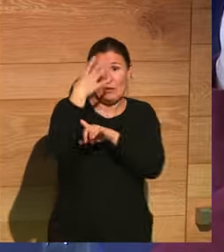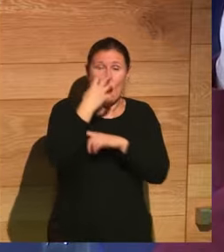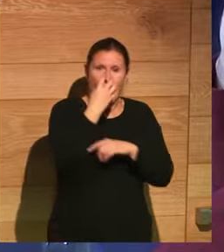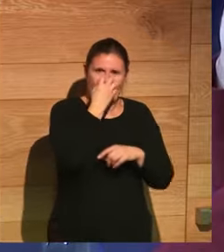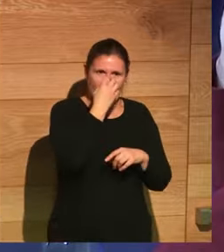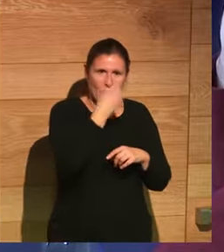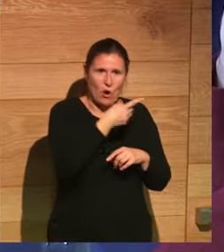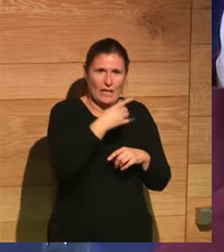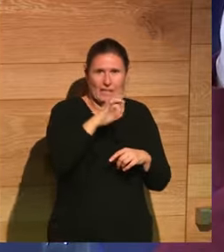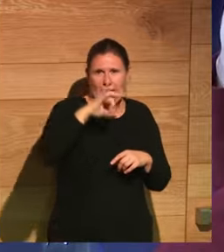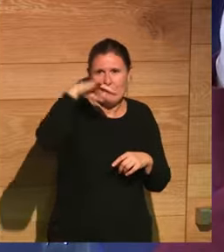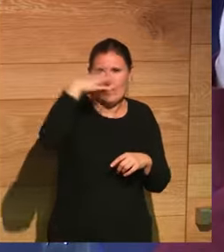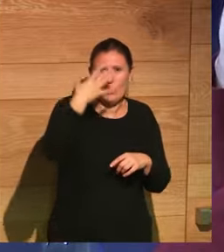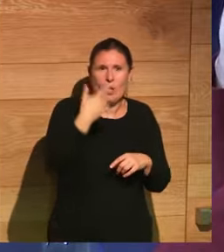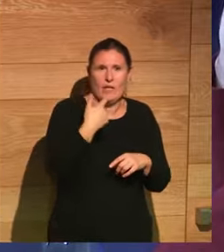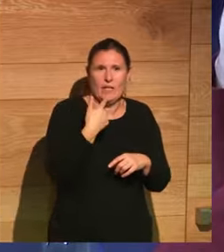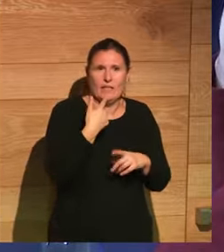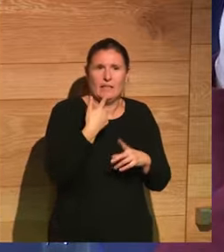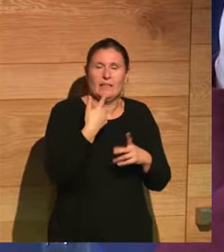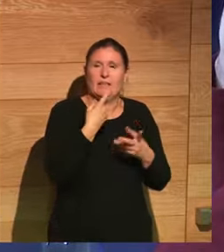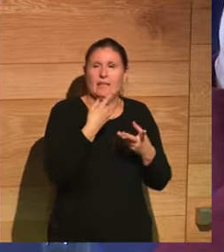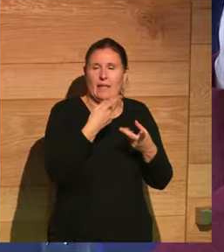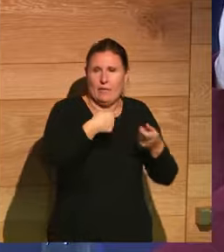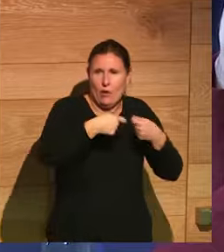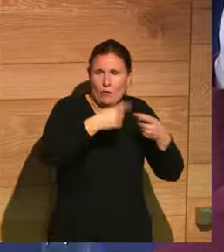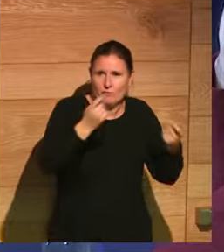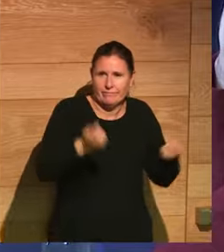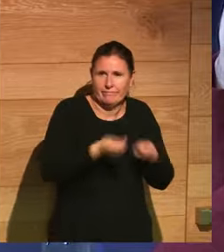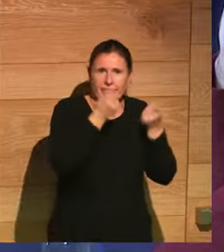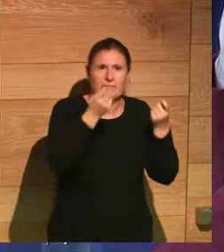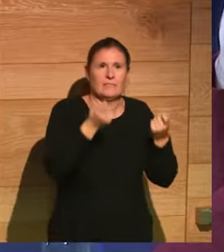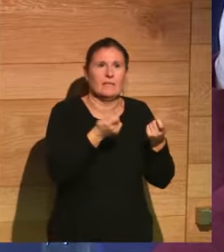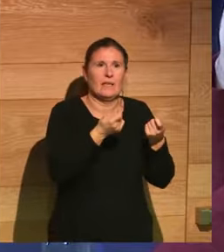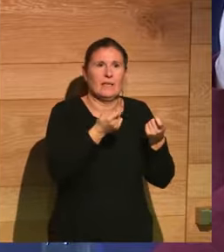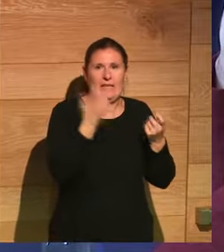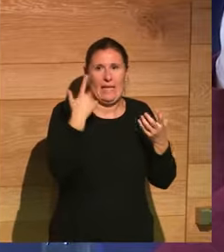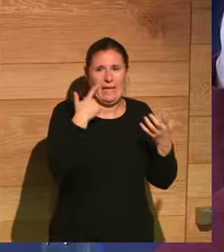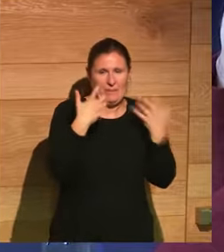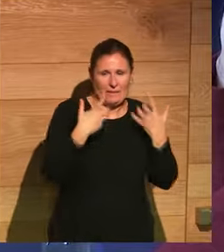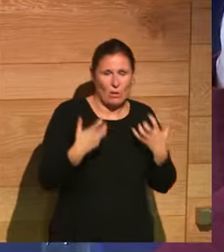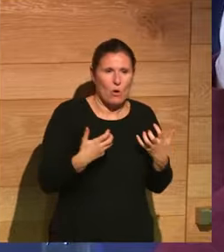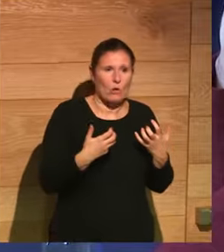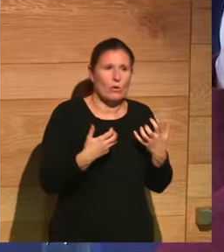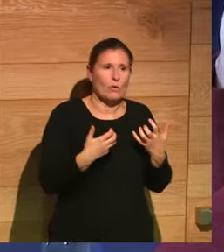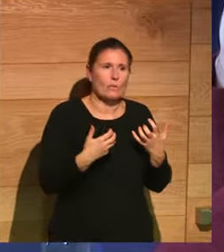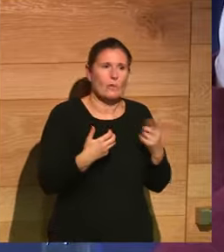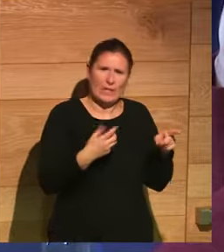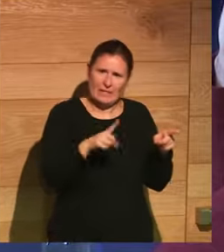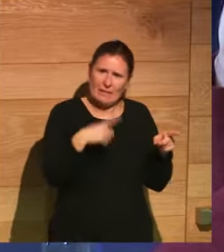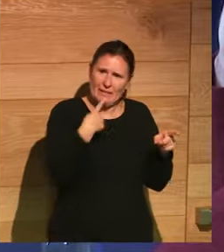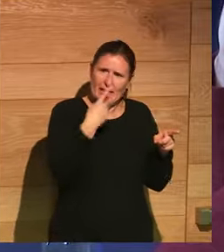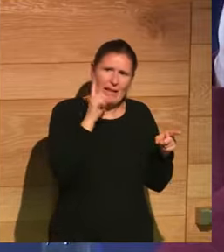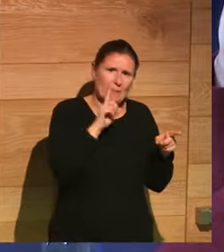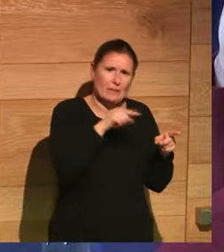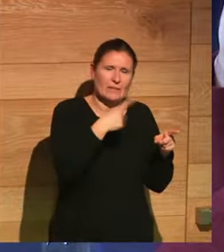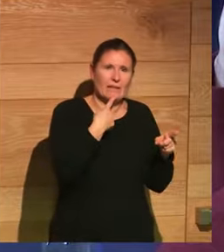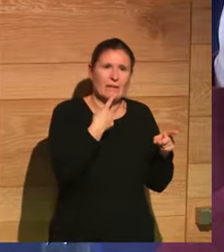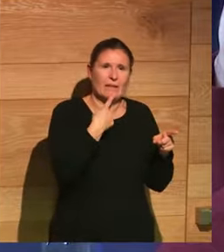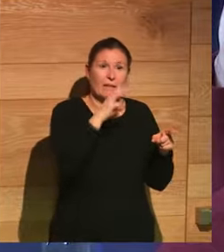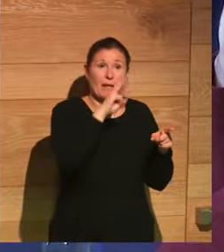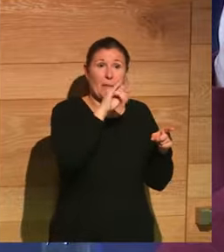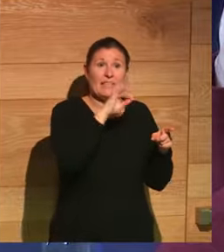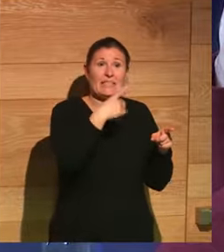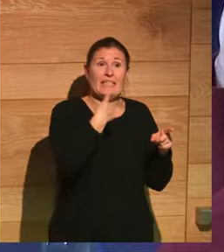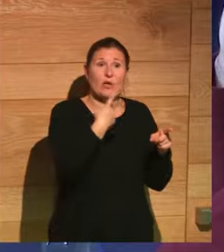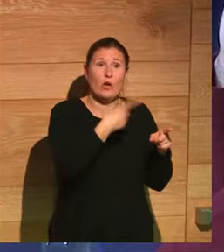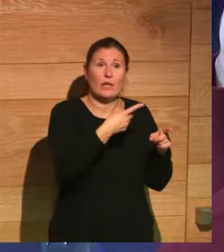yo creo que es el inventor del show business moderno, tal y como lo conocemos, sobre el que pesan algunas mentiras. Por ejemplo, se dice de Pity Barnum que dijo